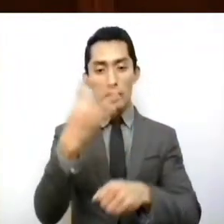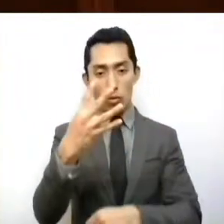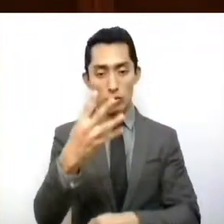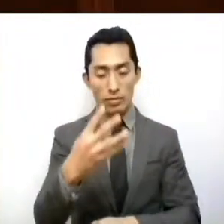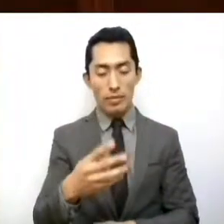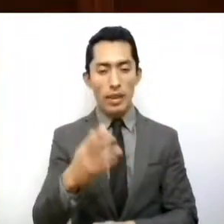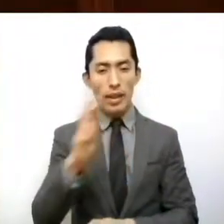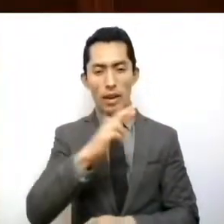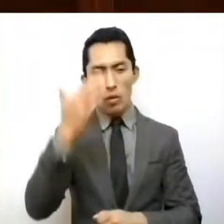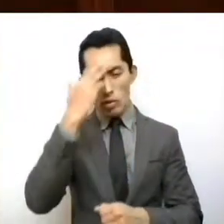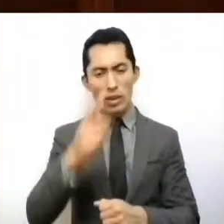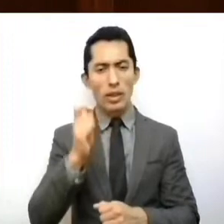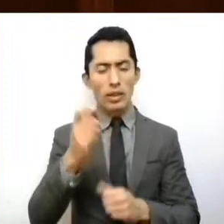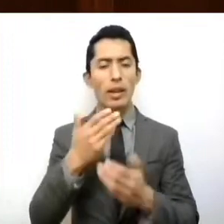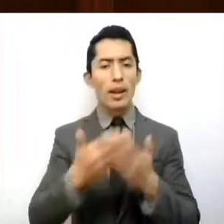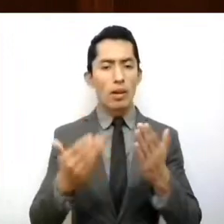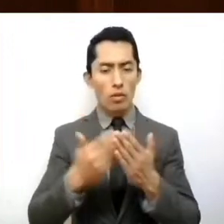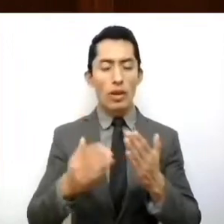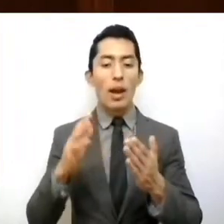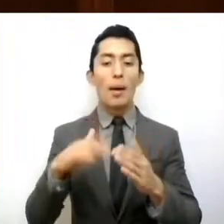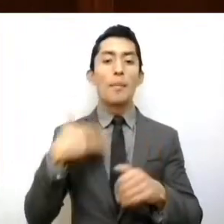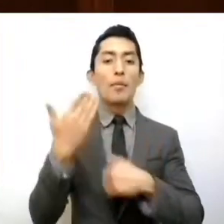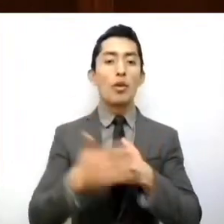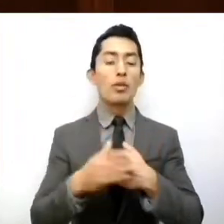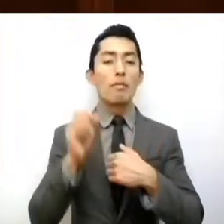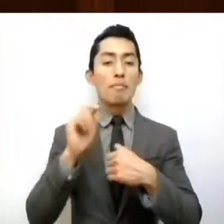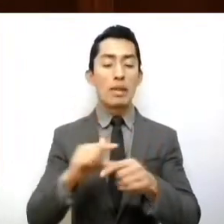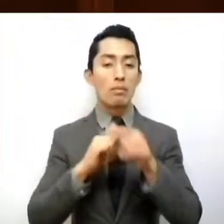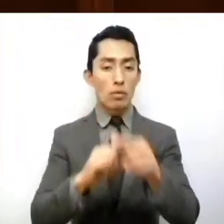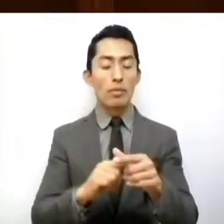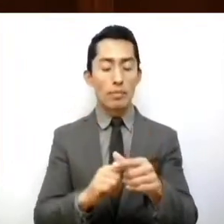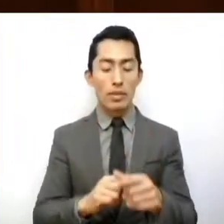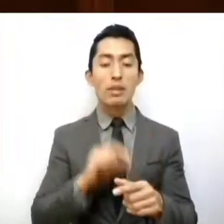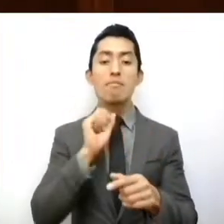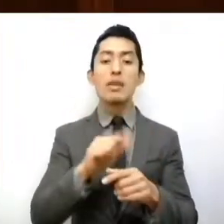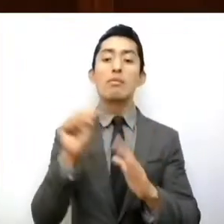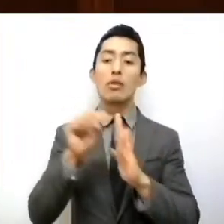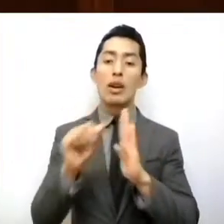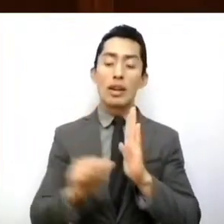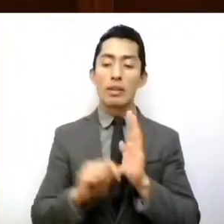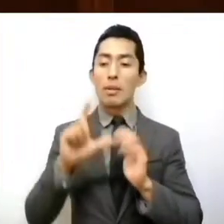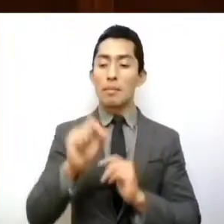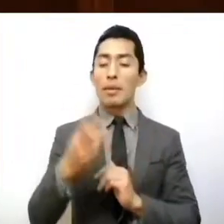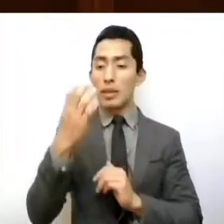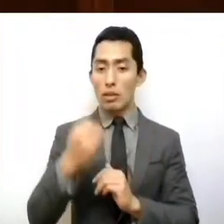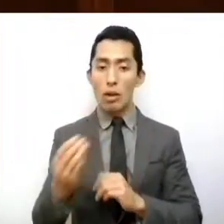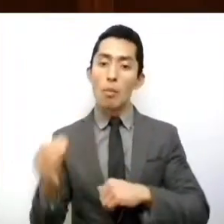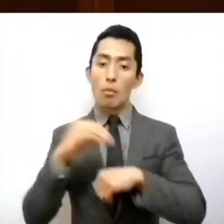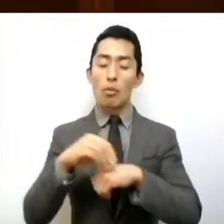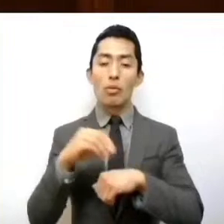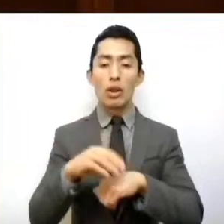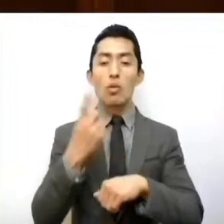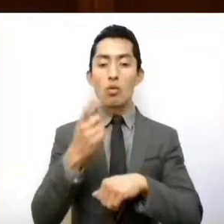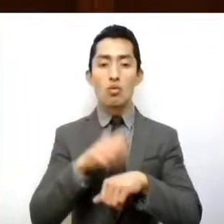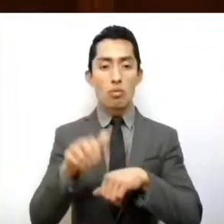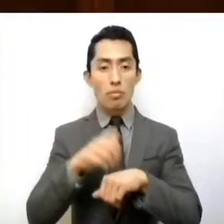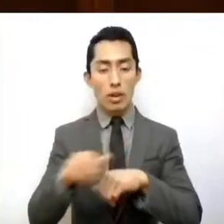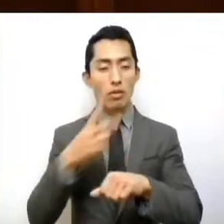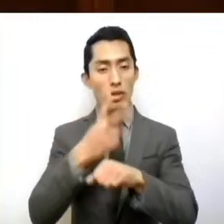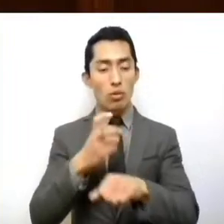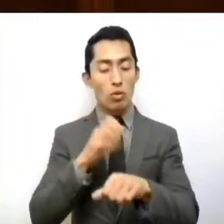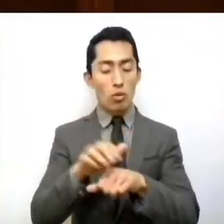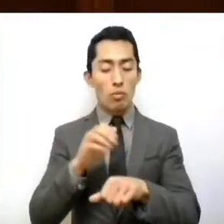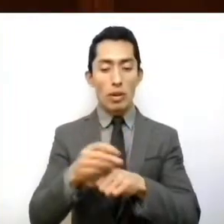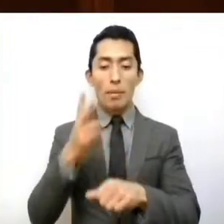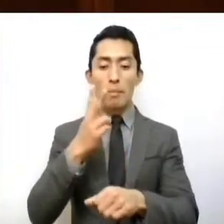reconociendo la actual a la subsecuente, así como adicionar a los artículos veintinueve, un párrafo del segundo numeral de la fracción